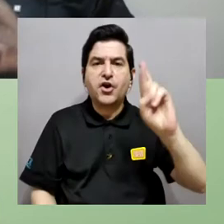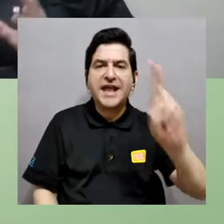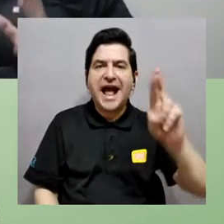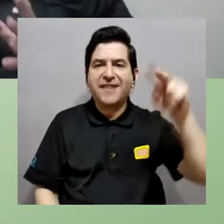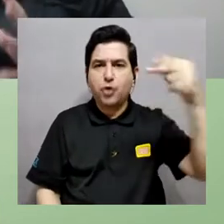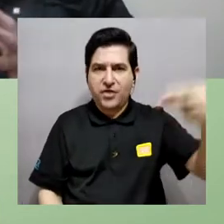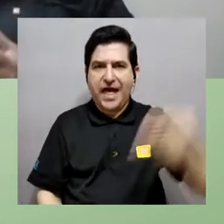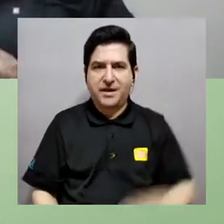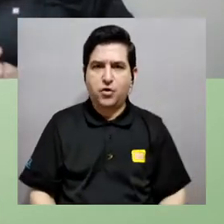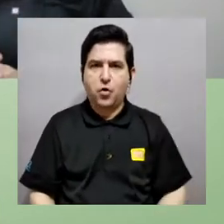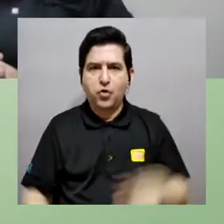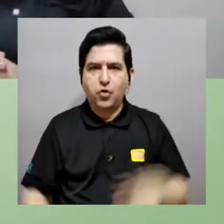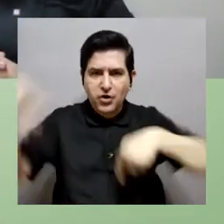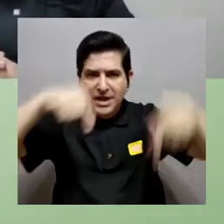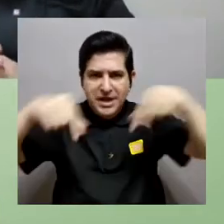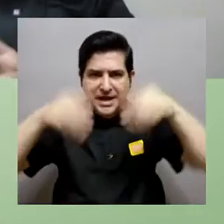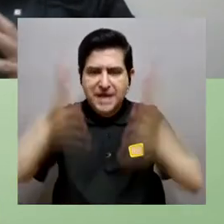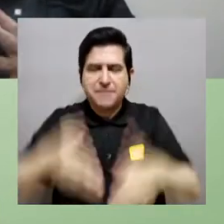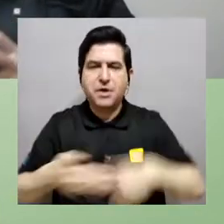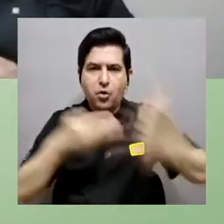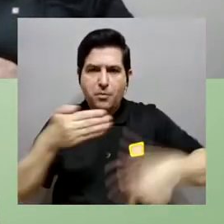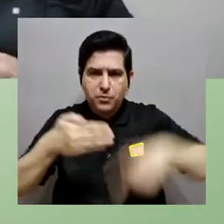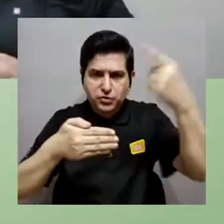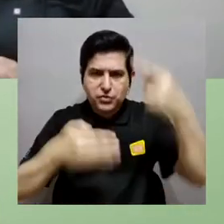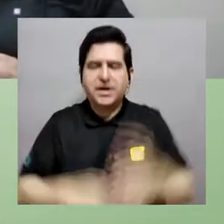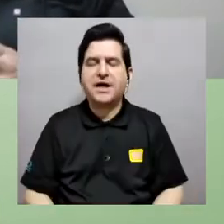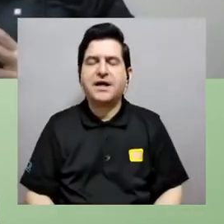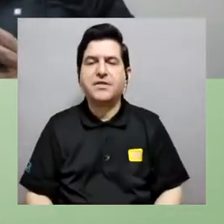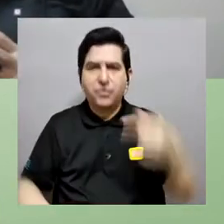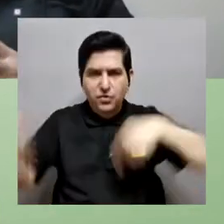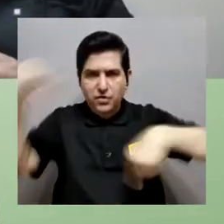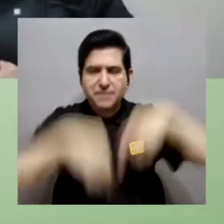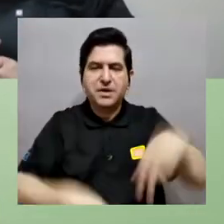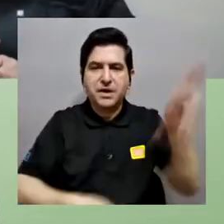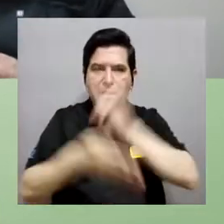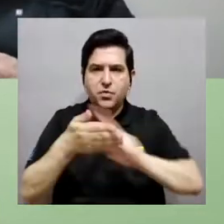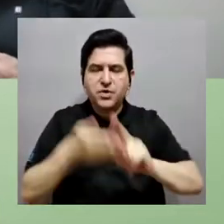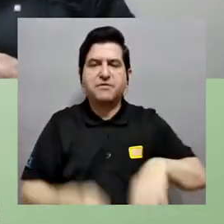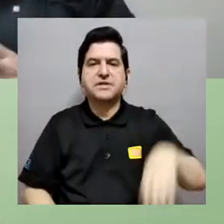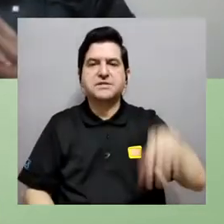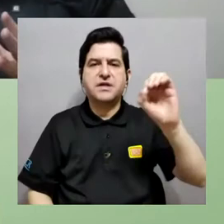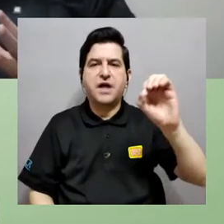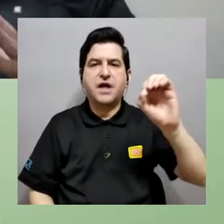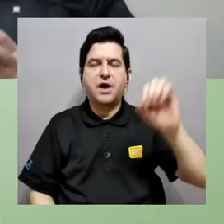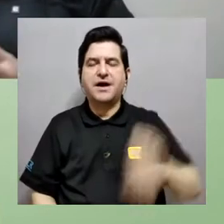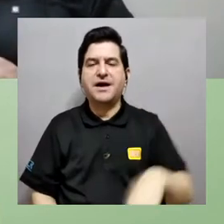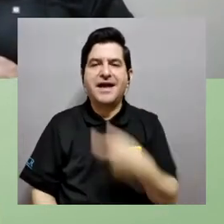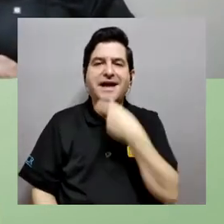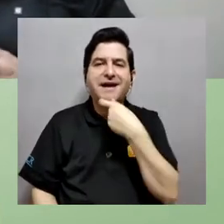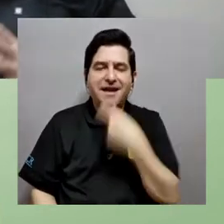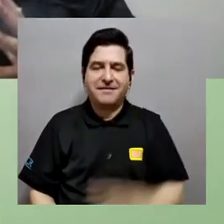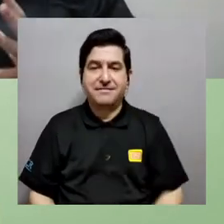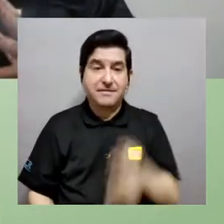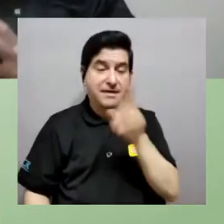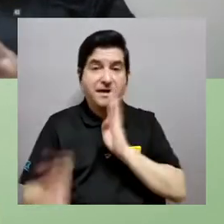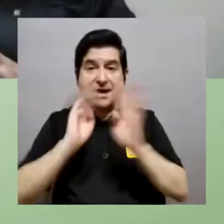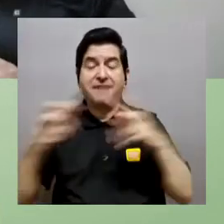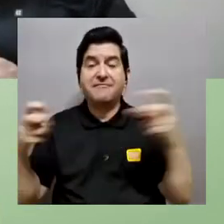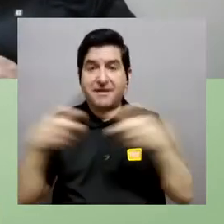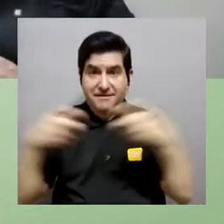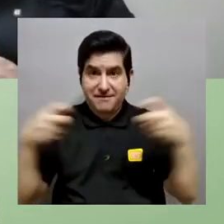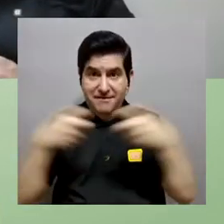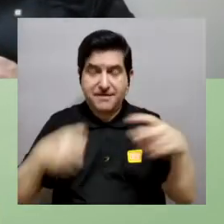Ricardo Hidalgo, quien es químico con posgrado de química de la Universidad de Oxford, Inglaterra, y nos va a estar hablando de la